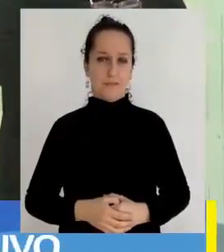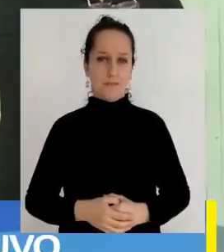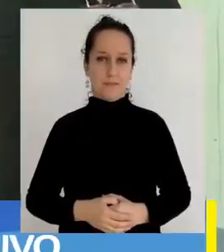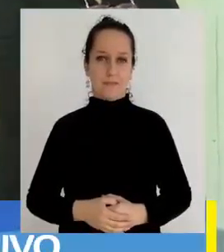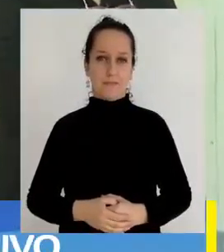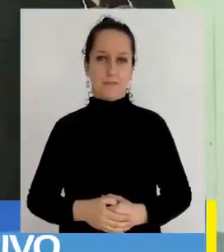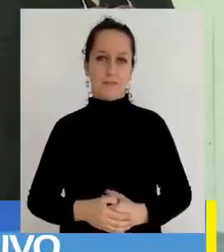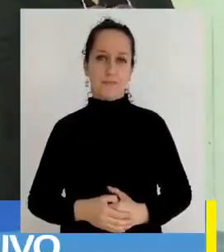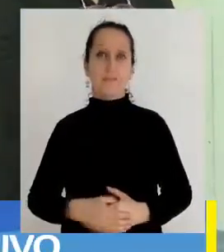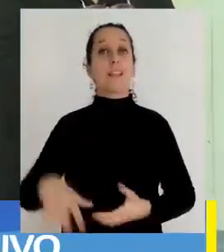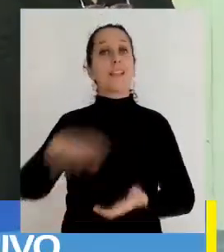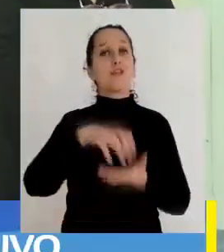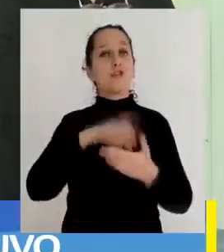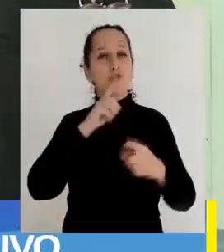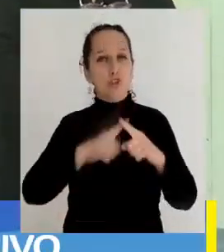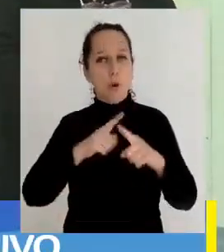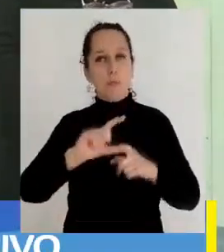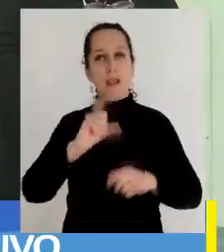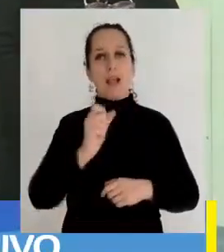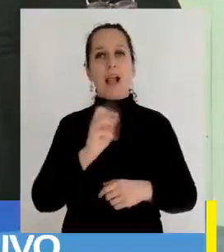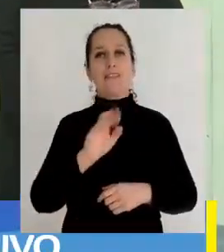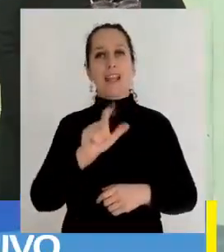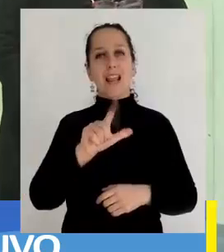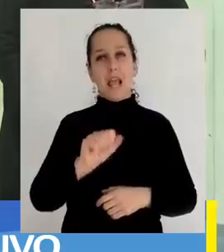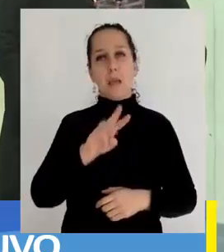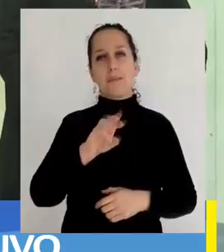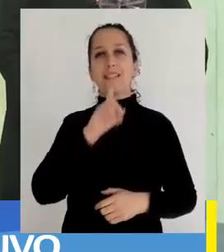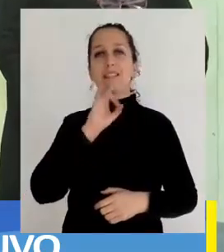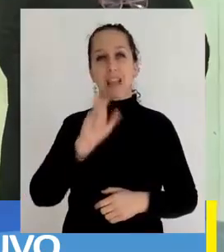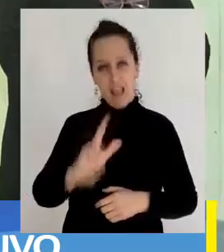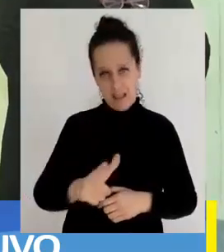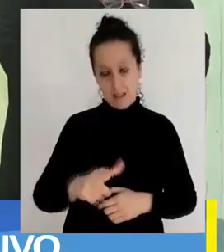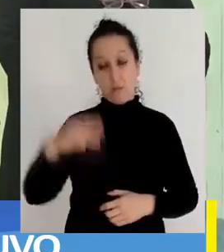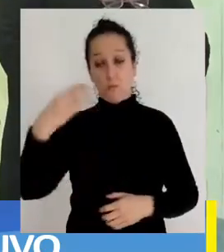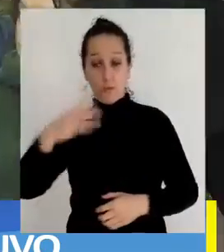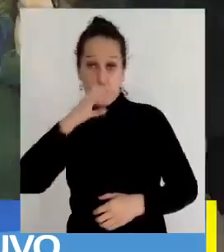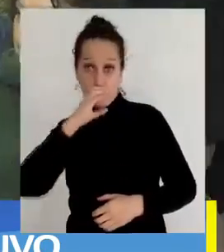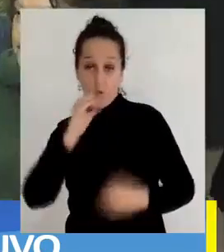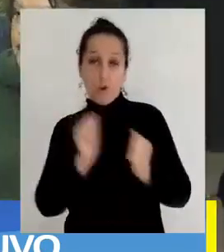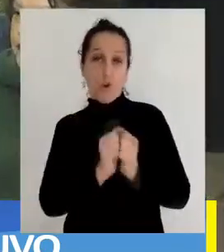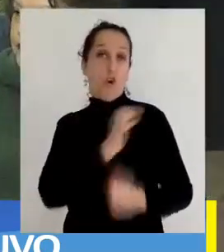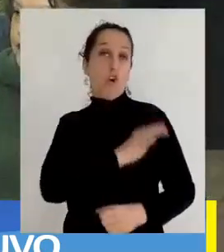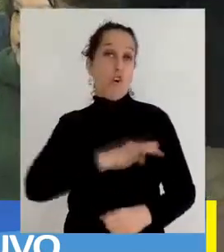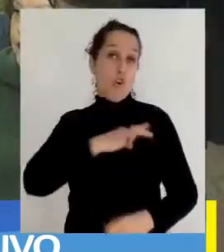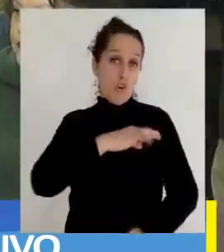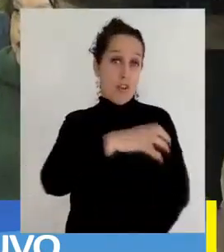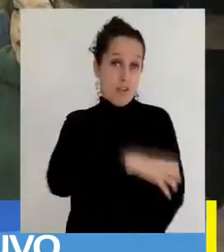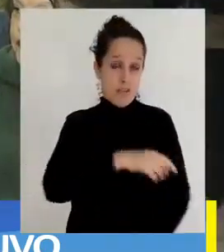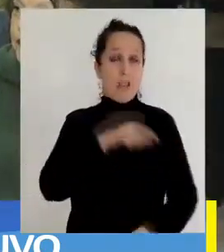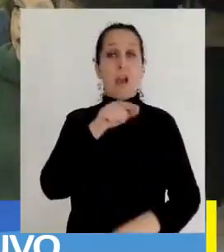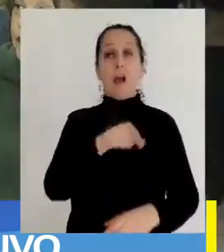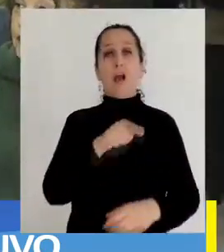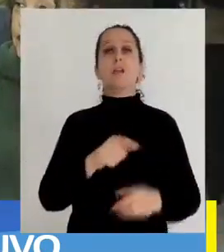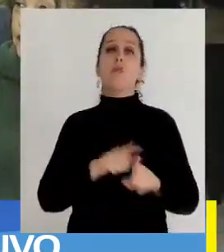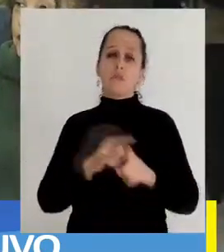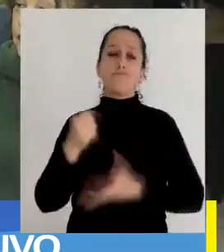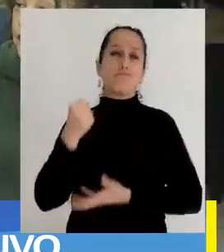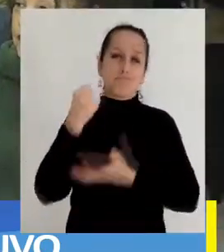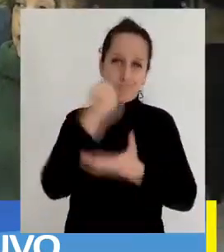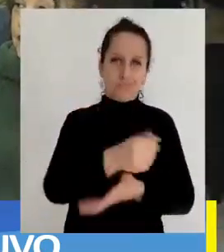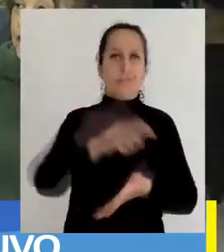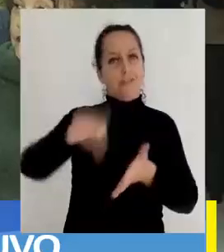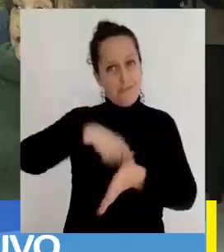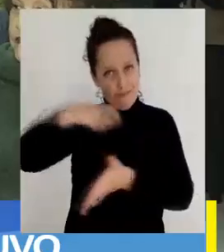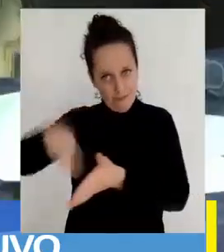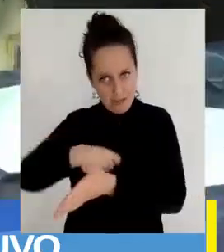En el sector Gabriela Mistral, la Municipalidad de Concepción y el Gobierno Regional del Bío Bío firmaron los convenios de traspaso de